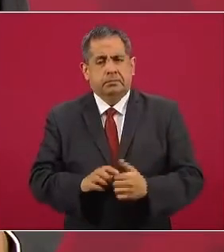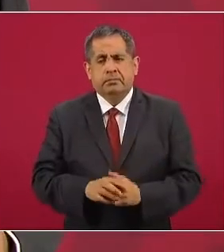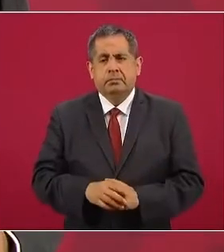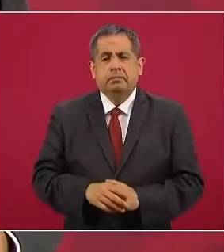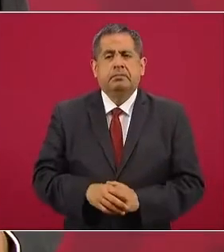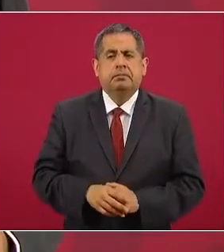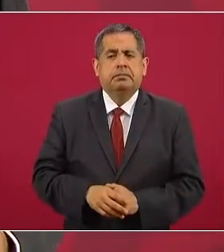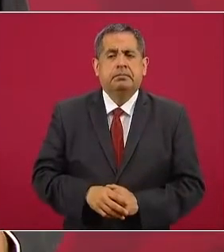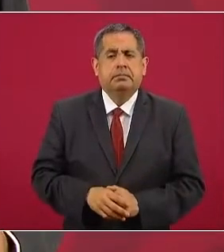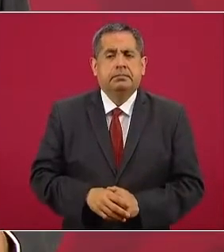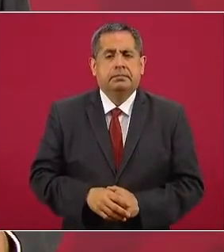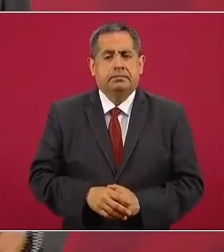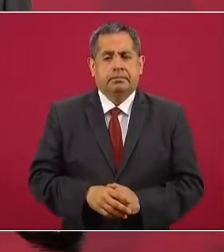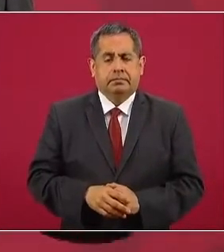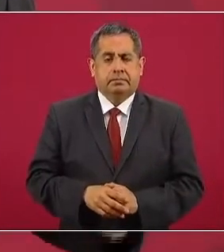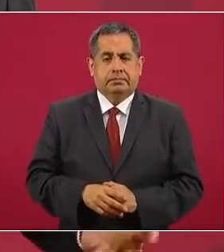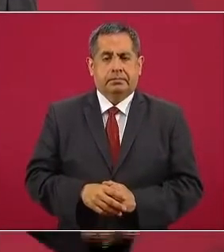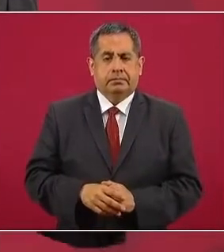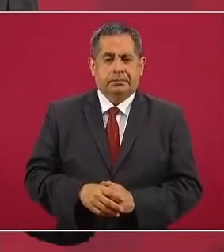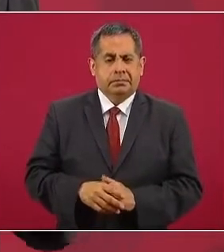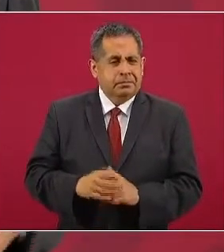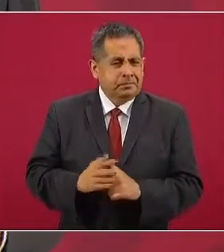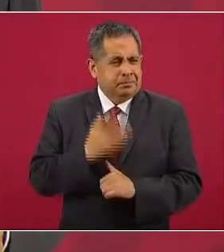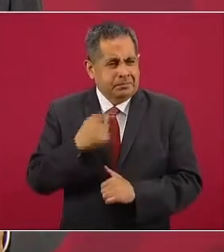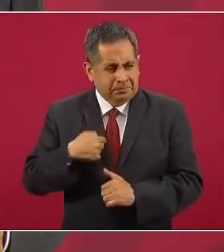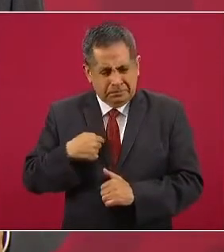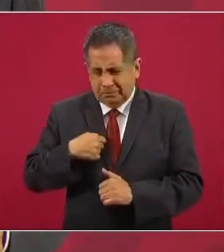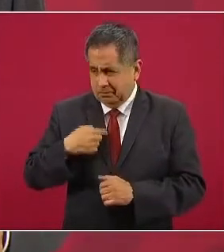¿por qué?